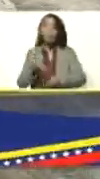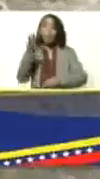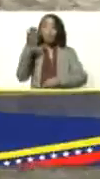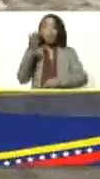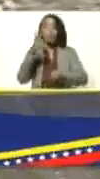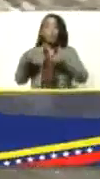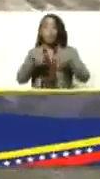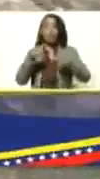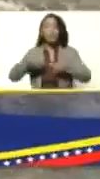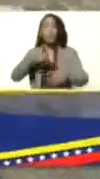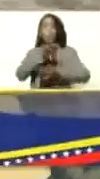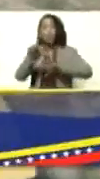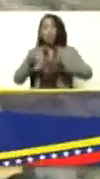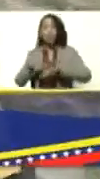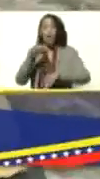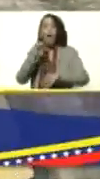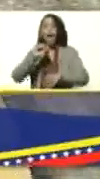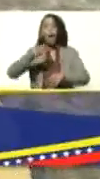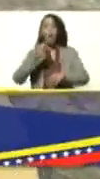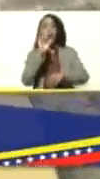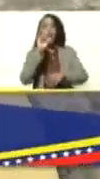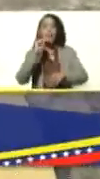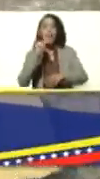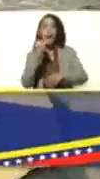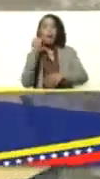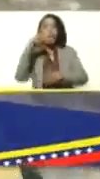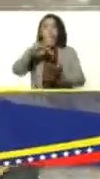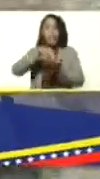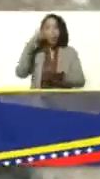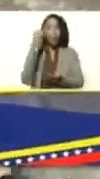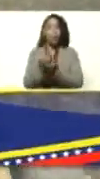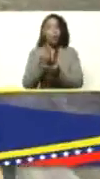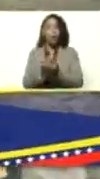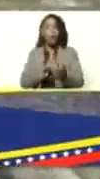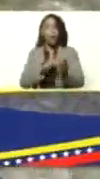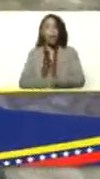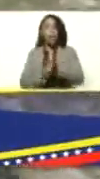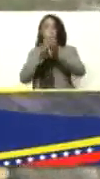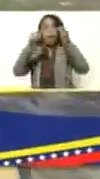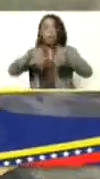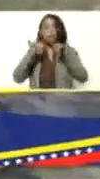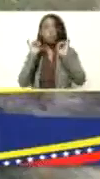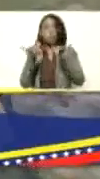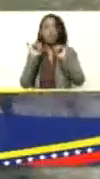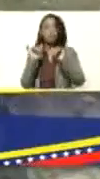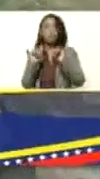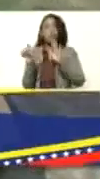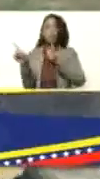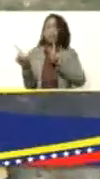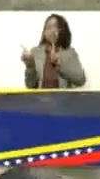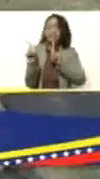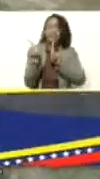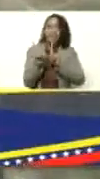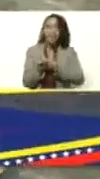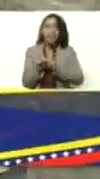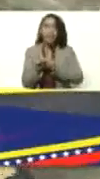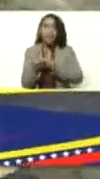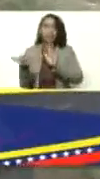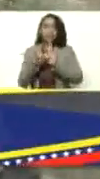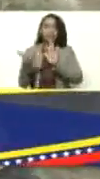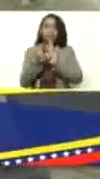sector del municipio de Aguasay del estado Monagas será dirigido aquí mismo Cerquitica a